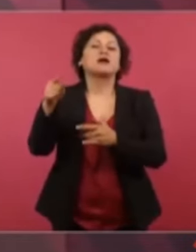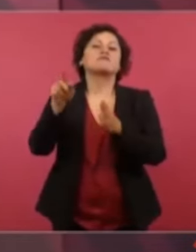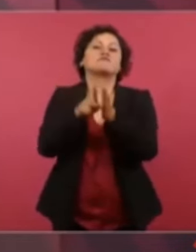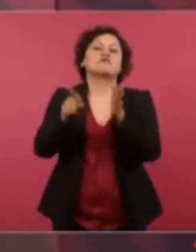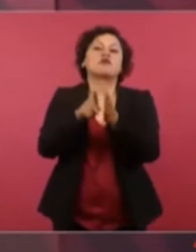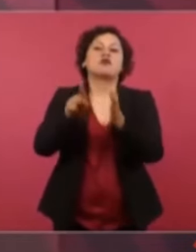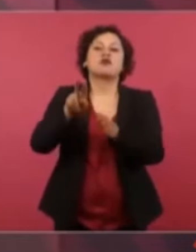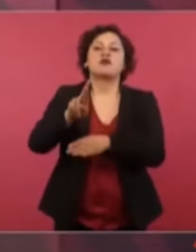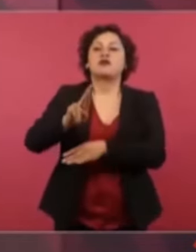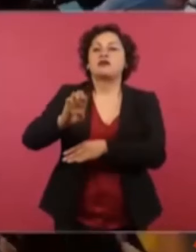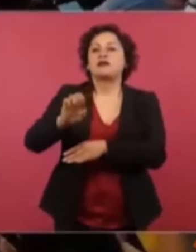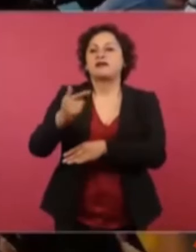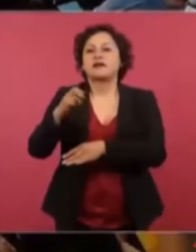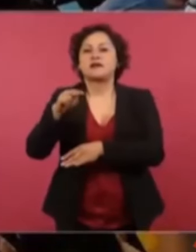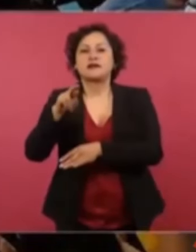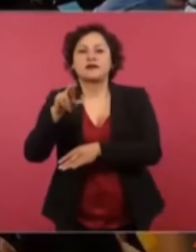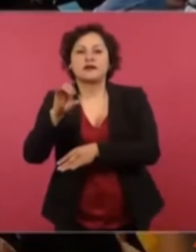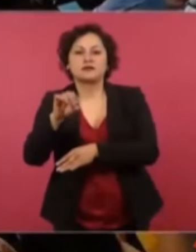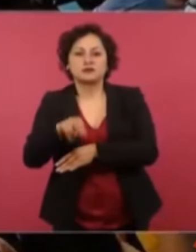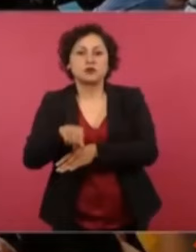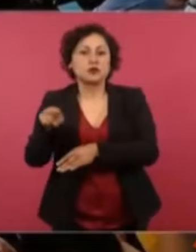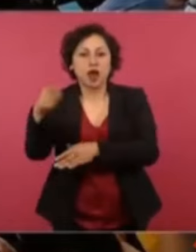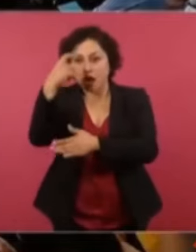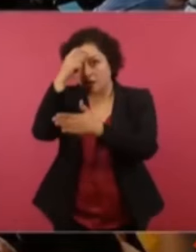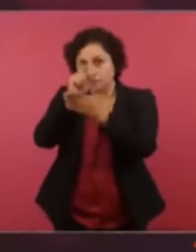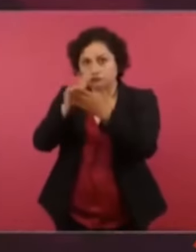de los mejores intelectuales de este país